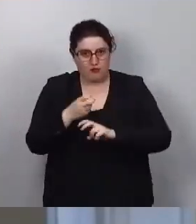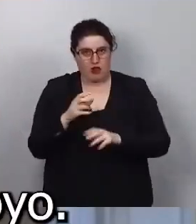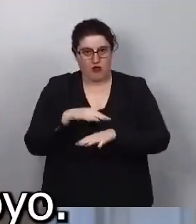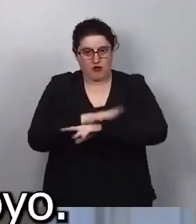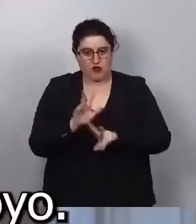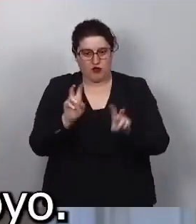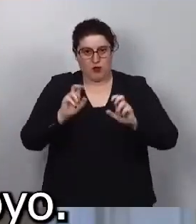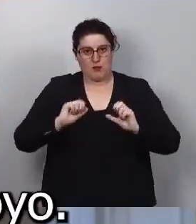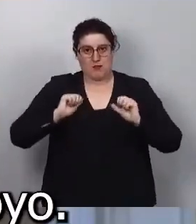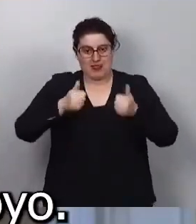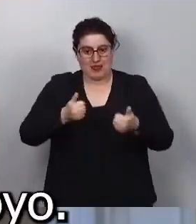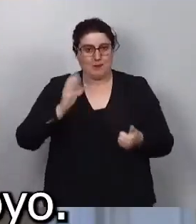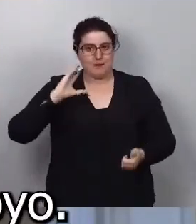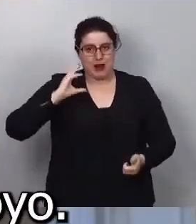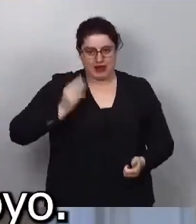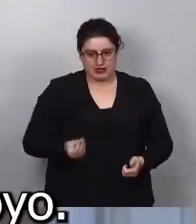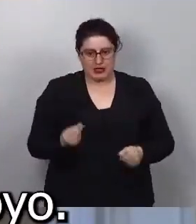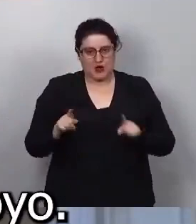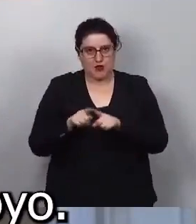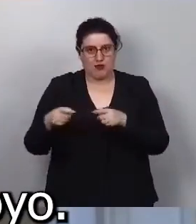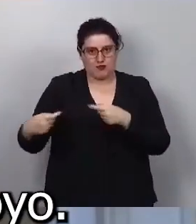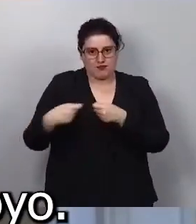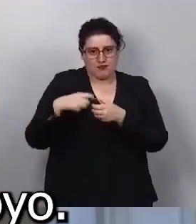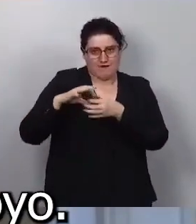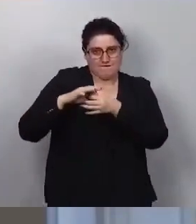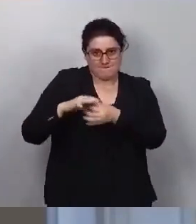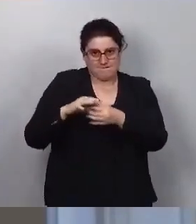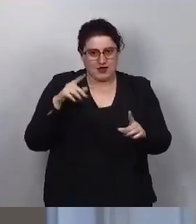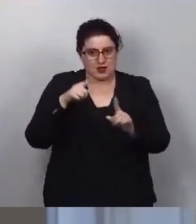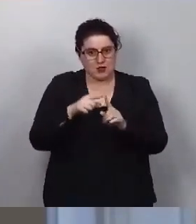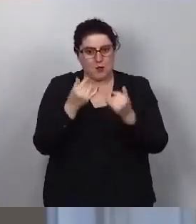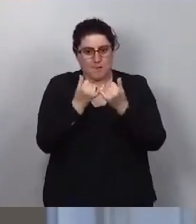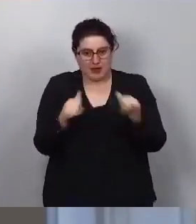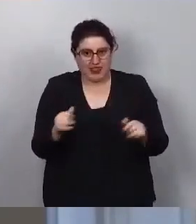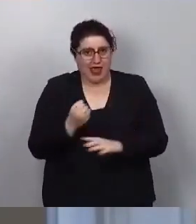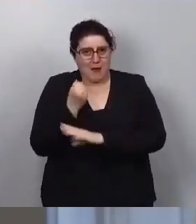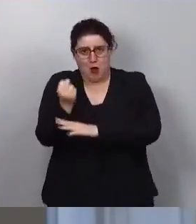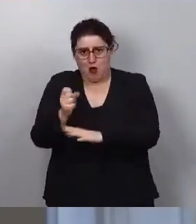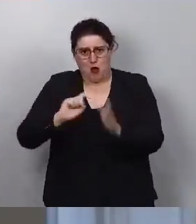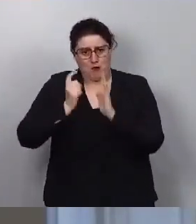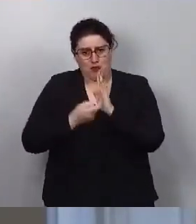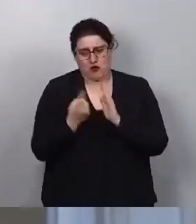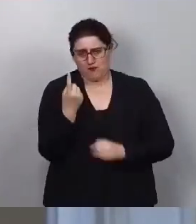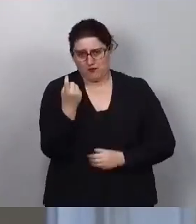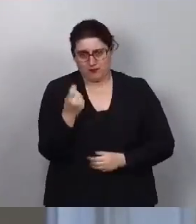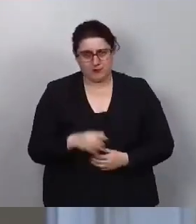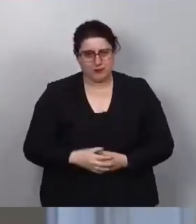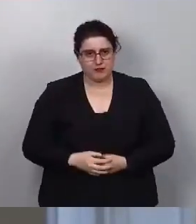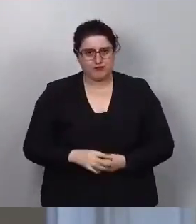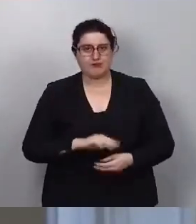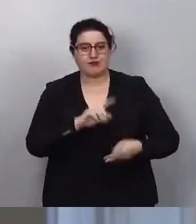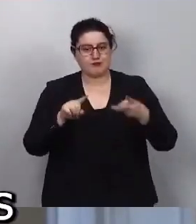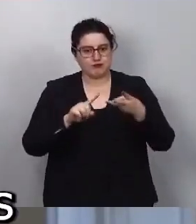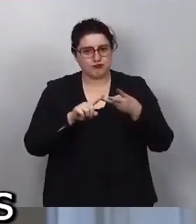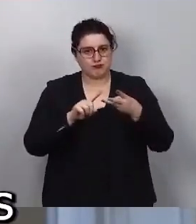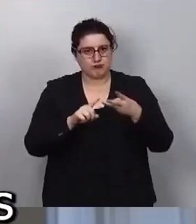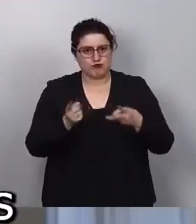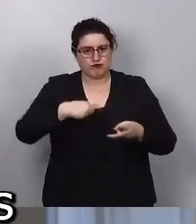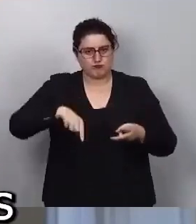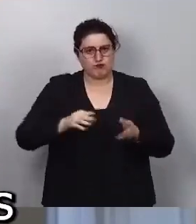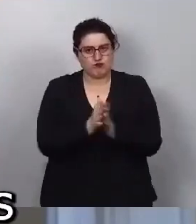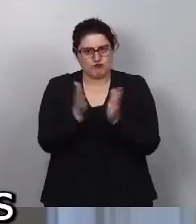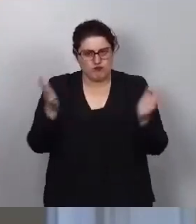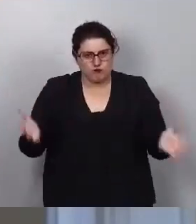paz y va a necesitar de todo nuestro apoyo. Y finalmente, en tercer lugar, seguiremos impulsando la